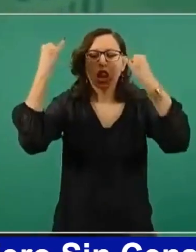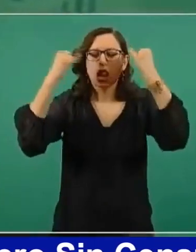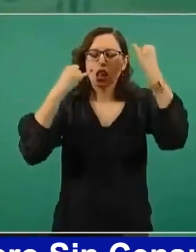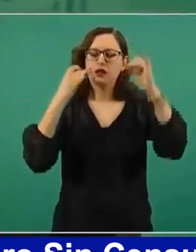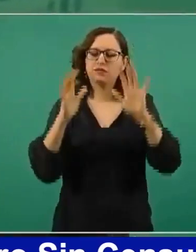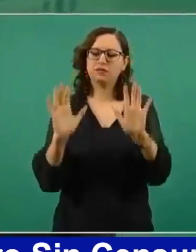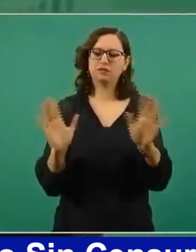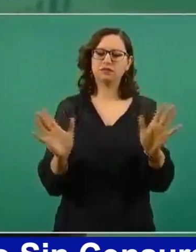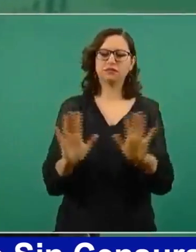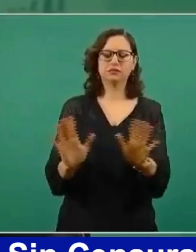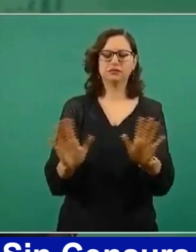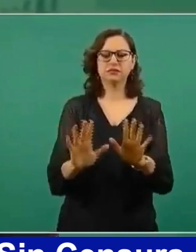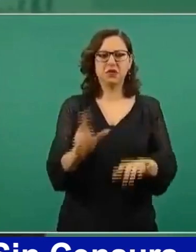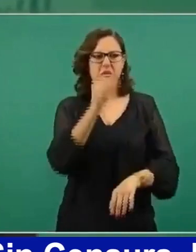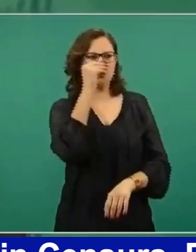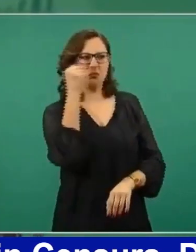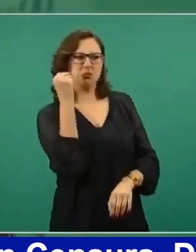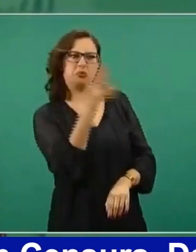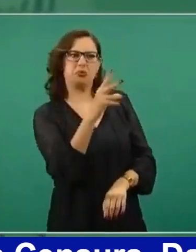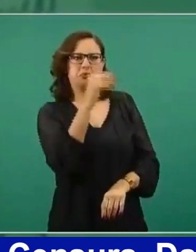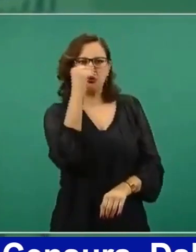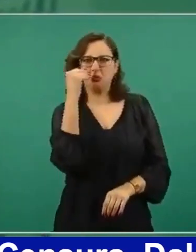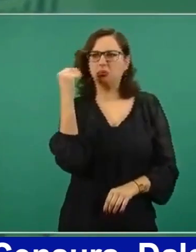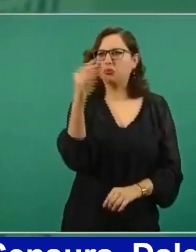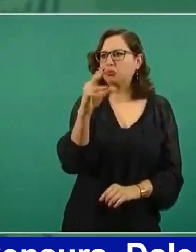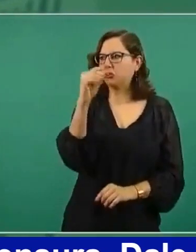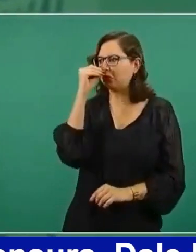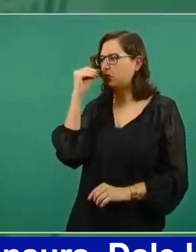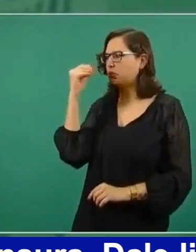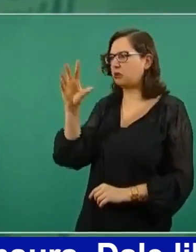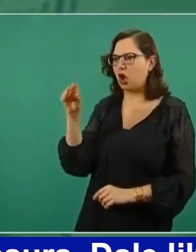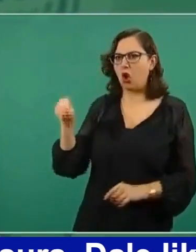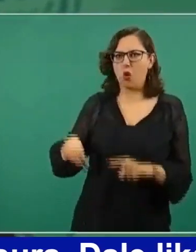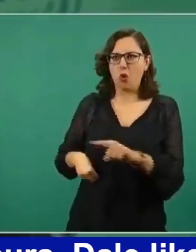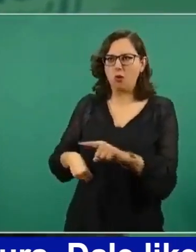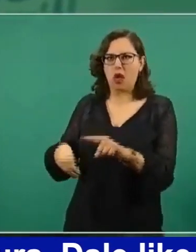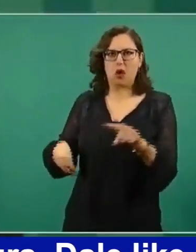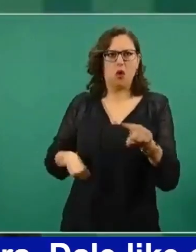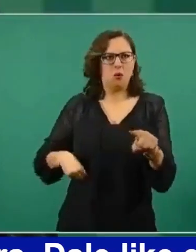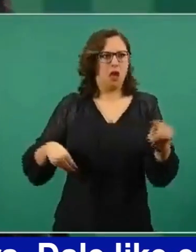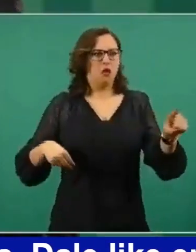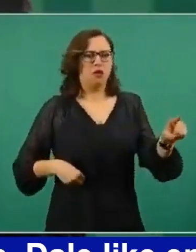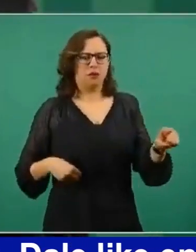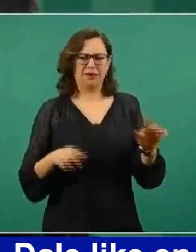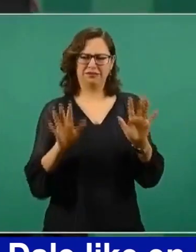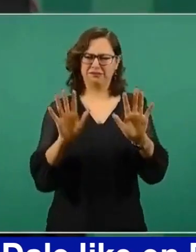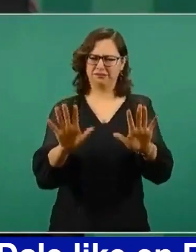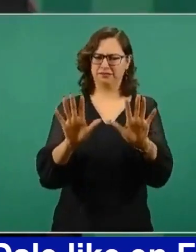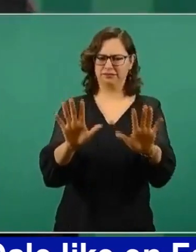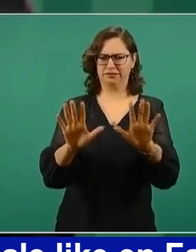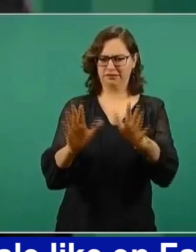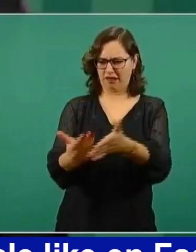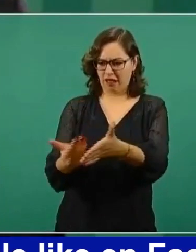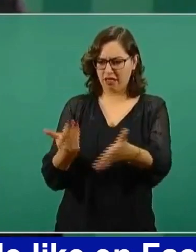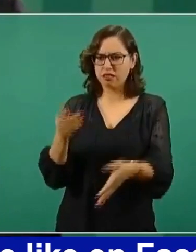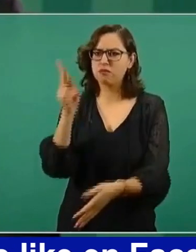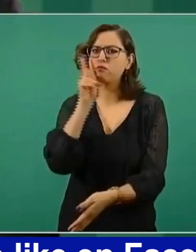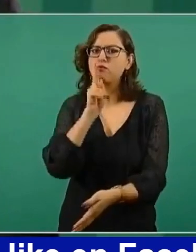culpar sin tener pruebas